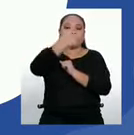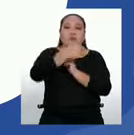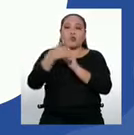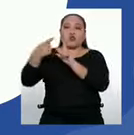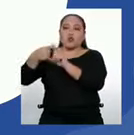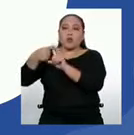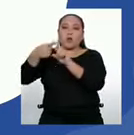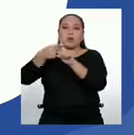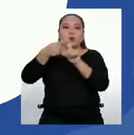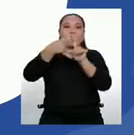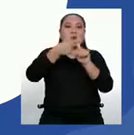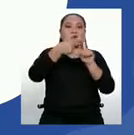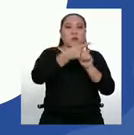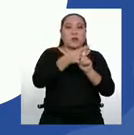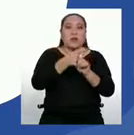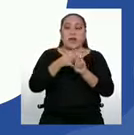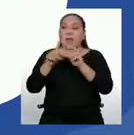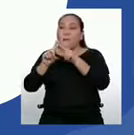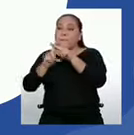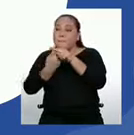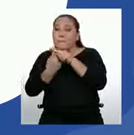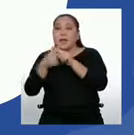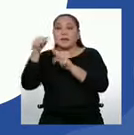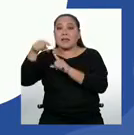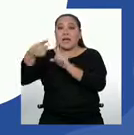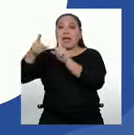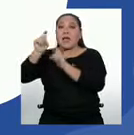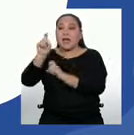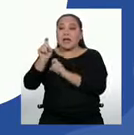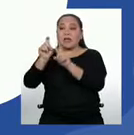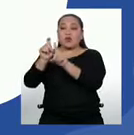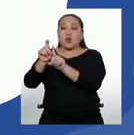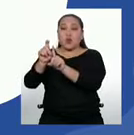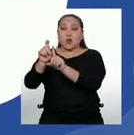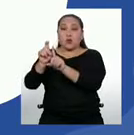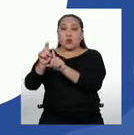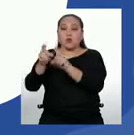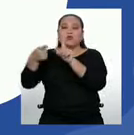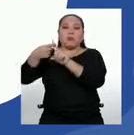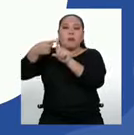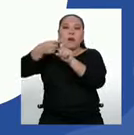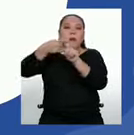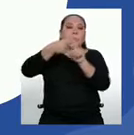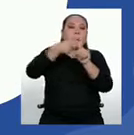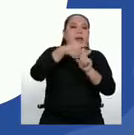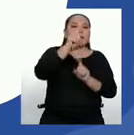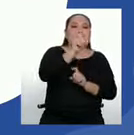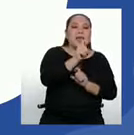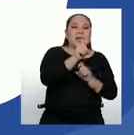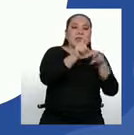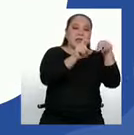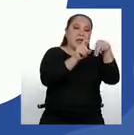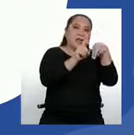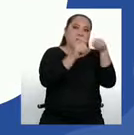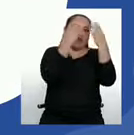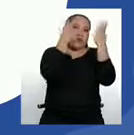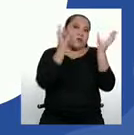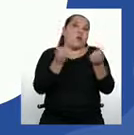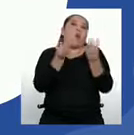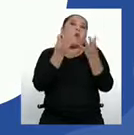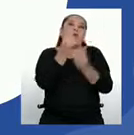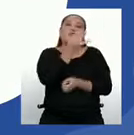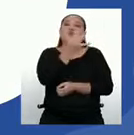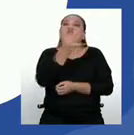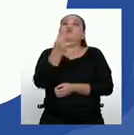inicia en X sub 1 y termina en X sub n, ya que son n datos. Y claro,